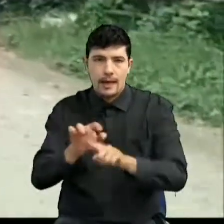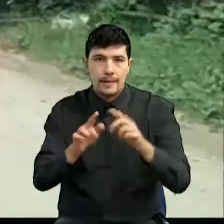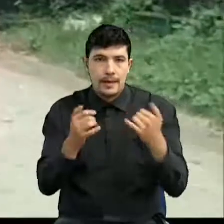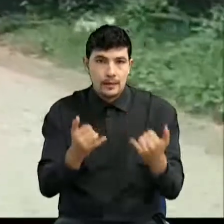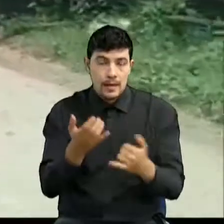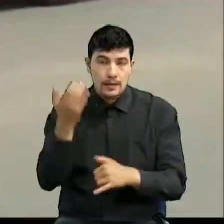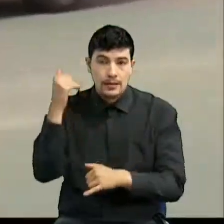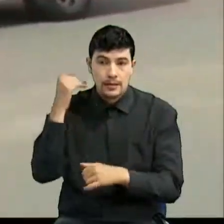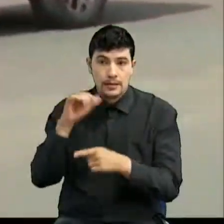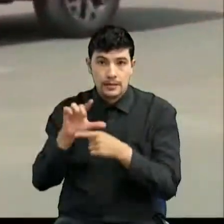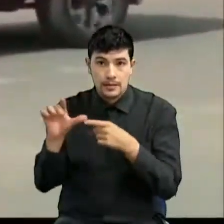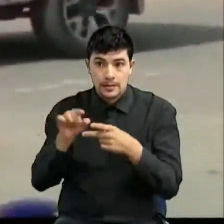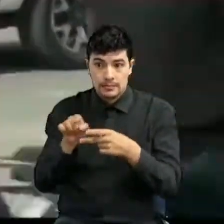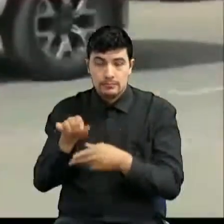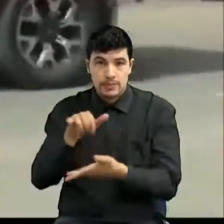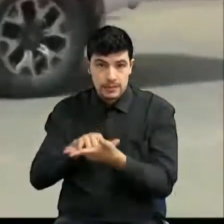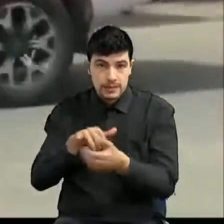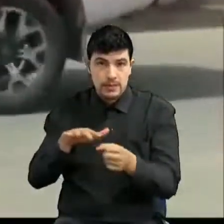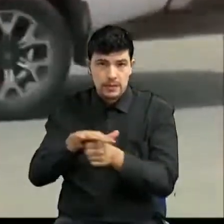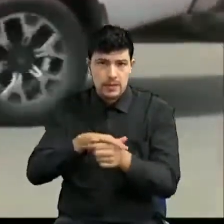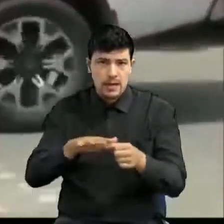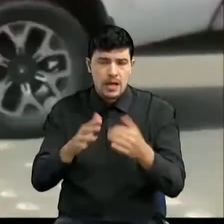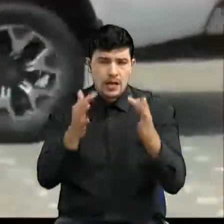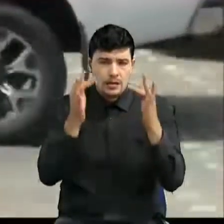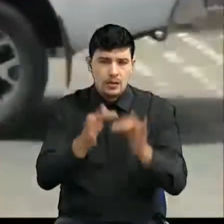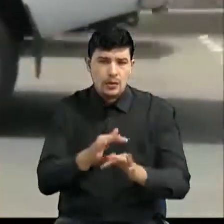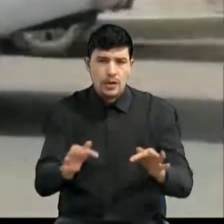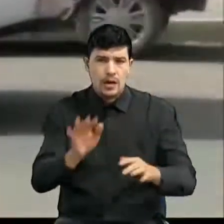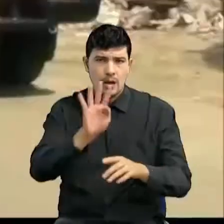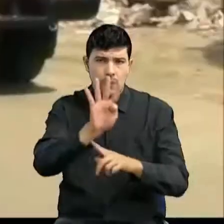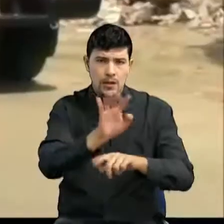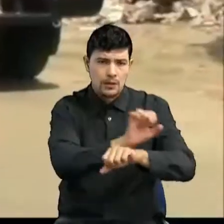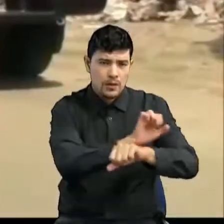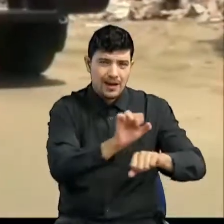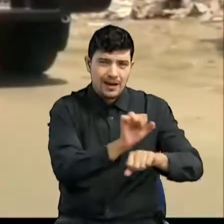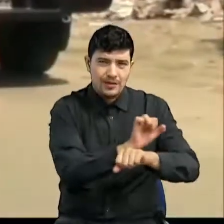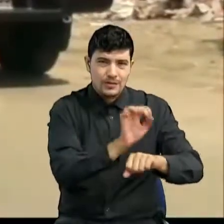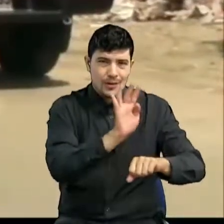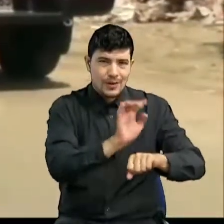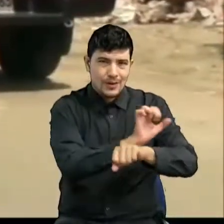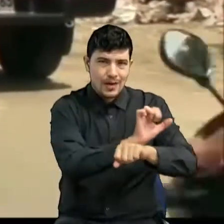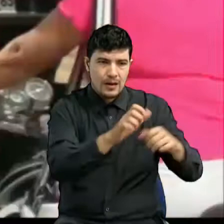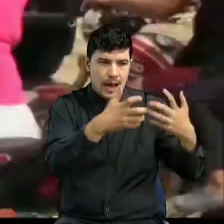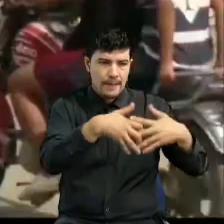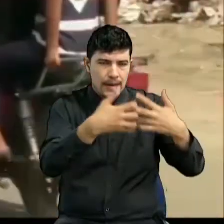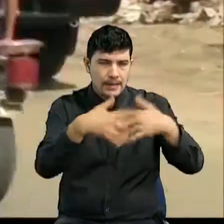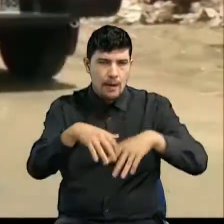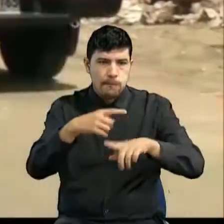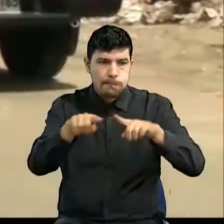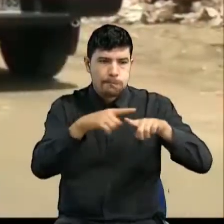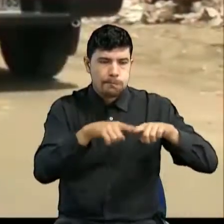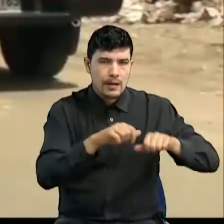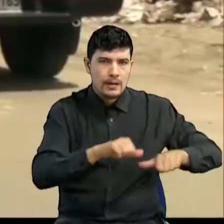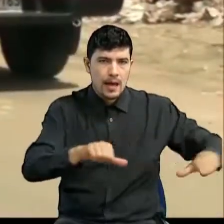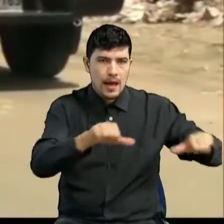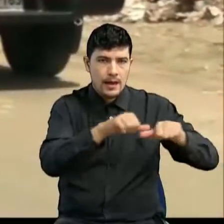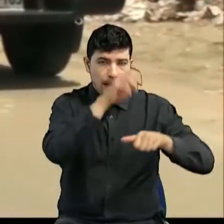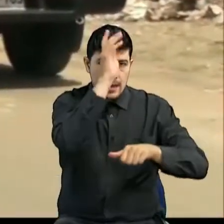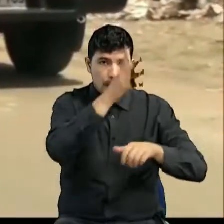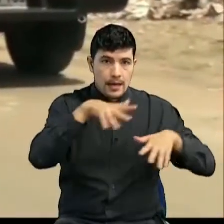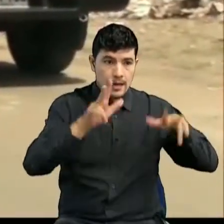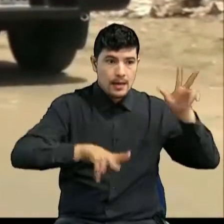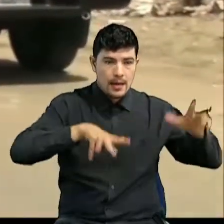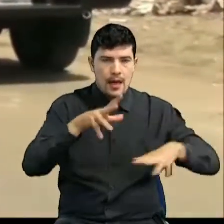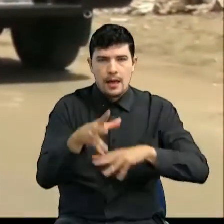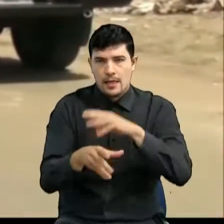hurto de vehículos. En total, ya han sido hurtadas cuatro camionetas de empresas contratistas del servicio de Ecopetrol y un camión